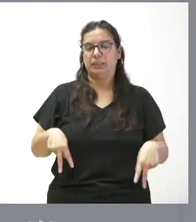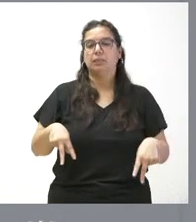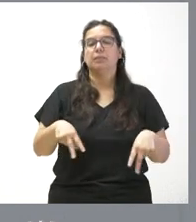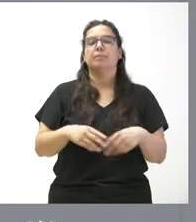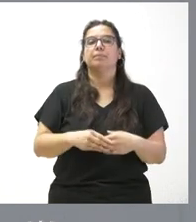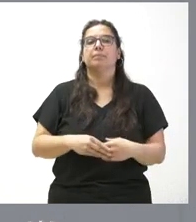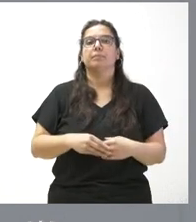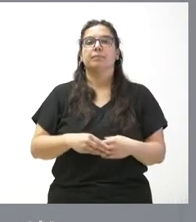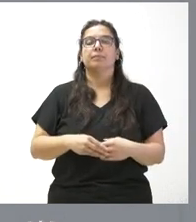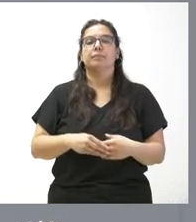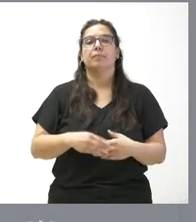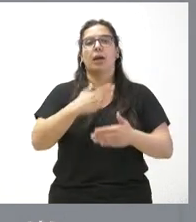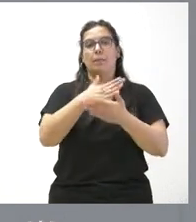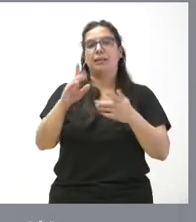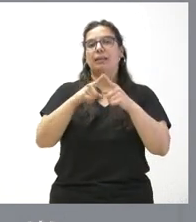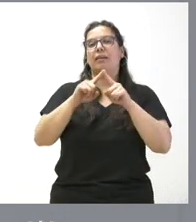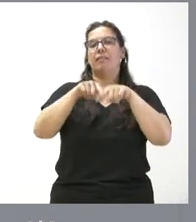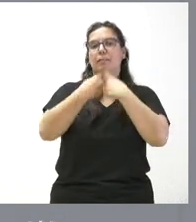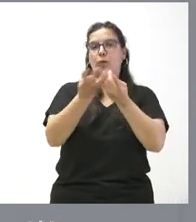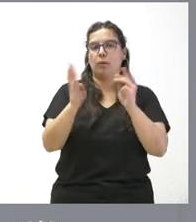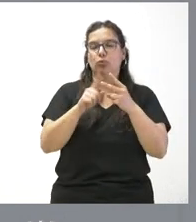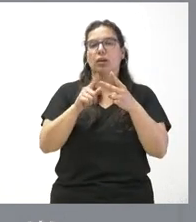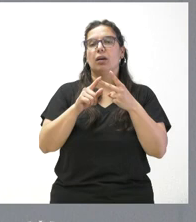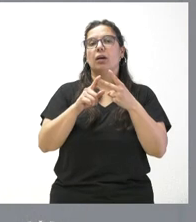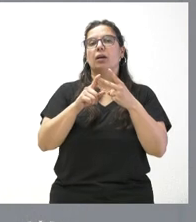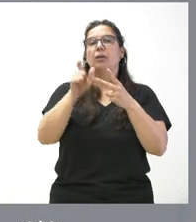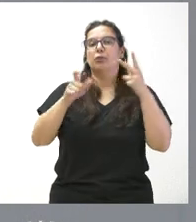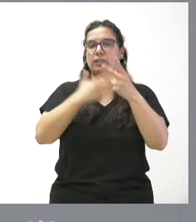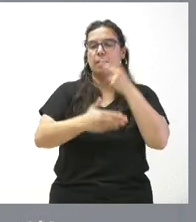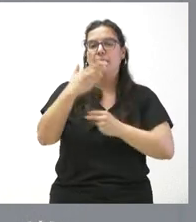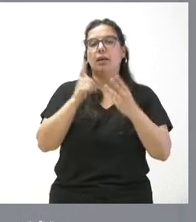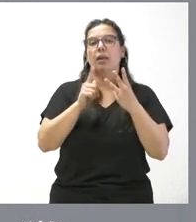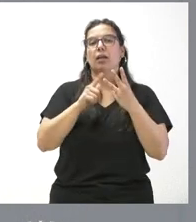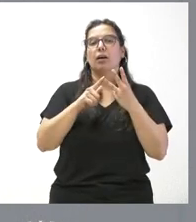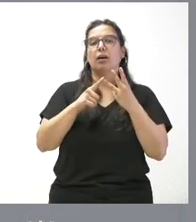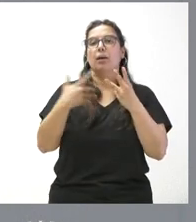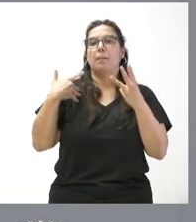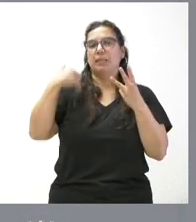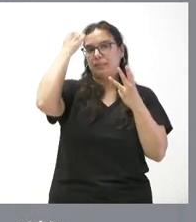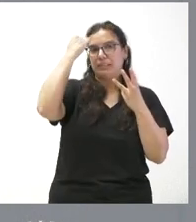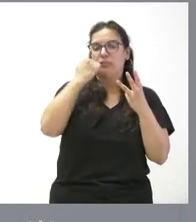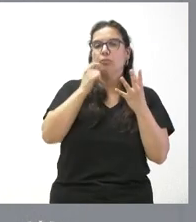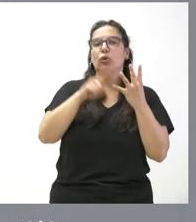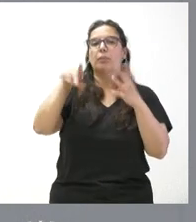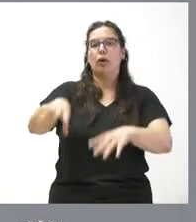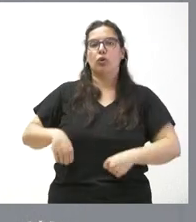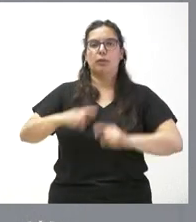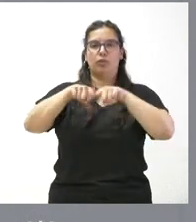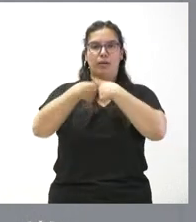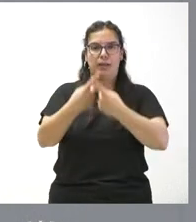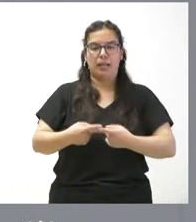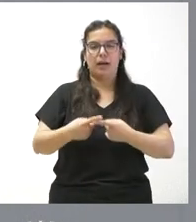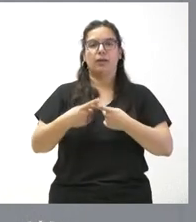circunstancias que les hemos dicho de familias numerosas, de personas con discapacidad, de víctimas del terrorismo o de acogimiento familiar y